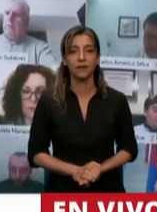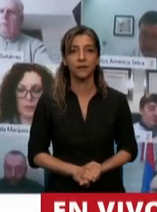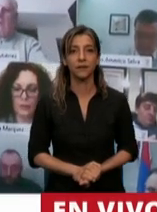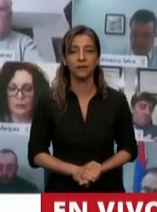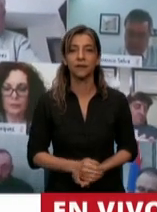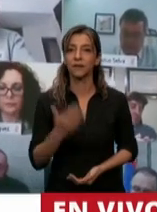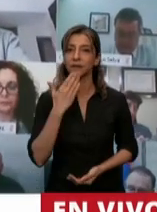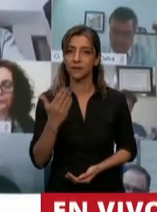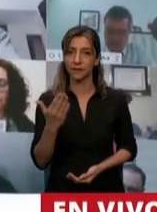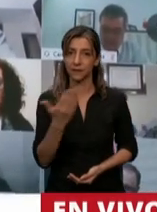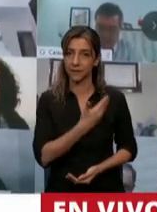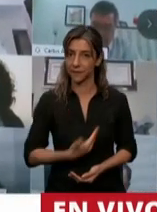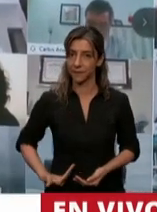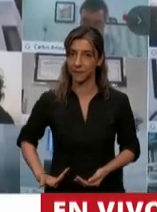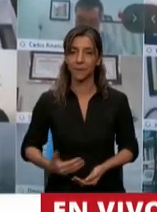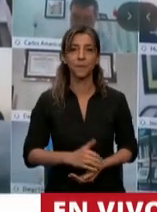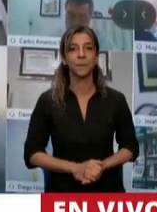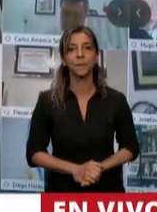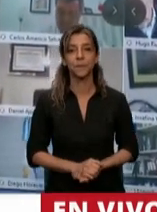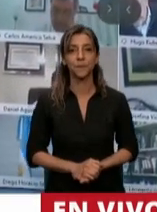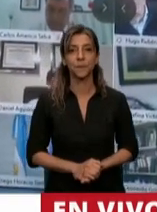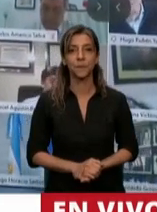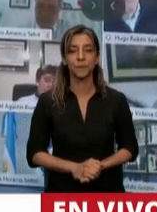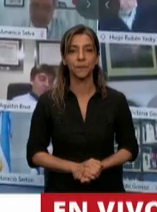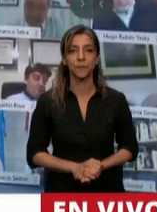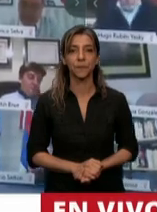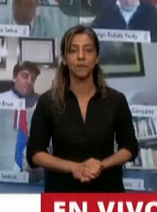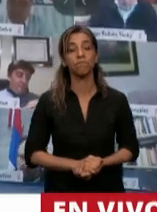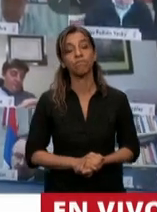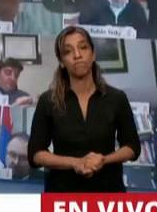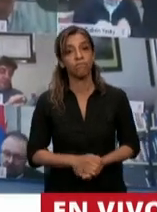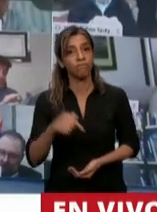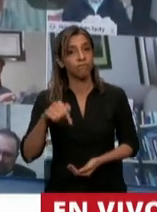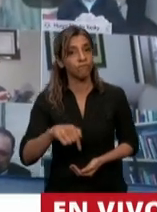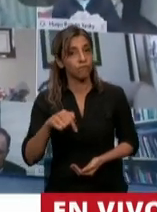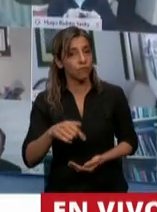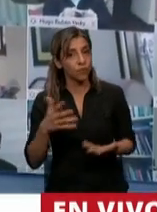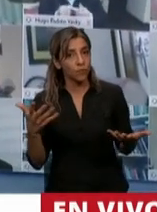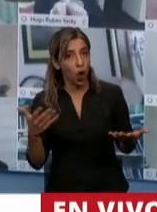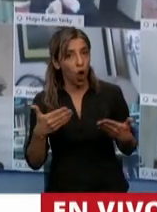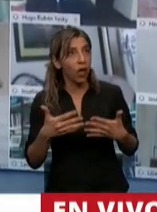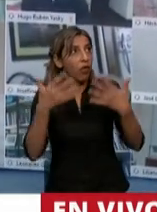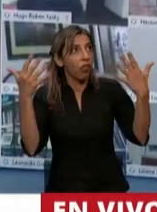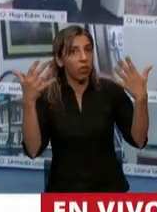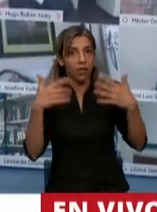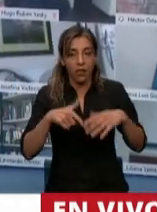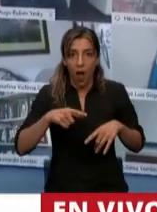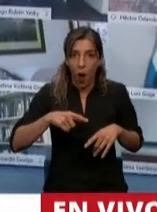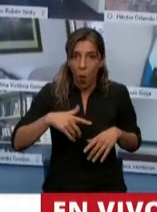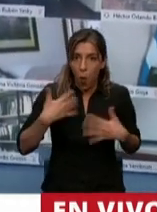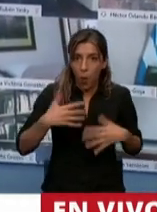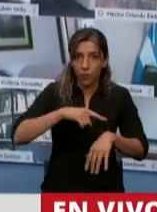Gracias, Presidenta. Ha sido un día muy largo,